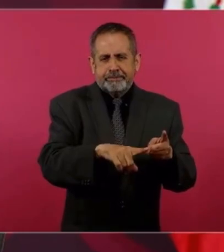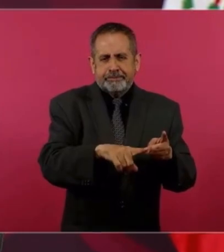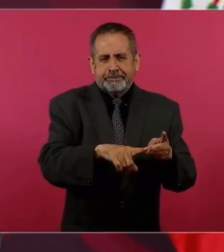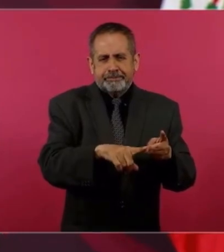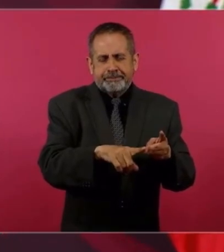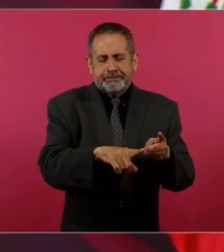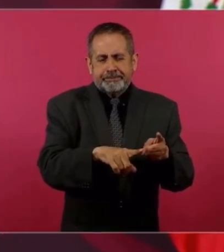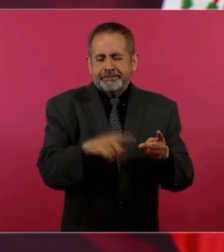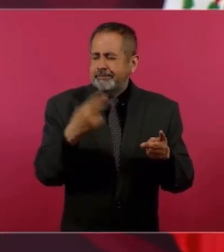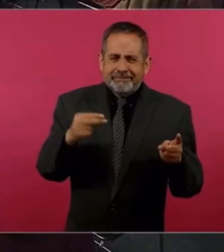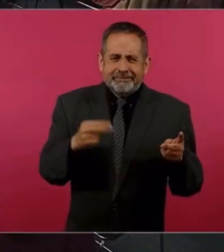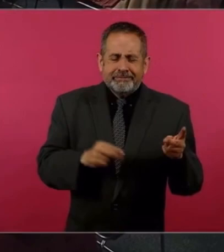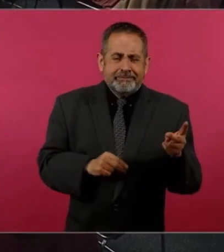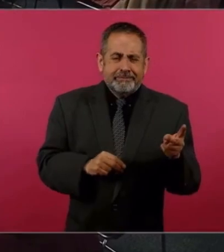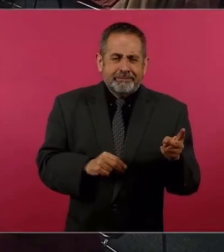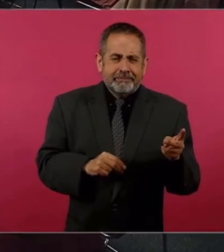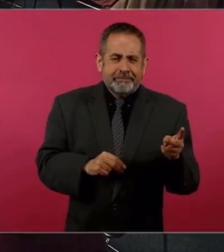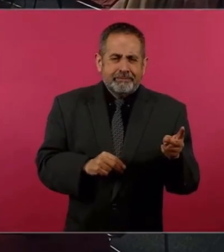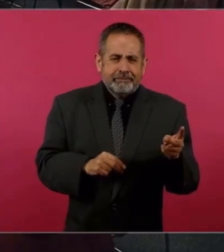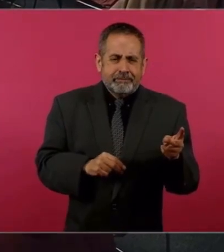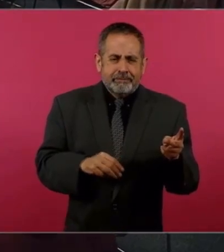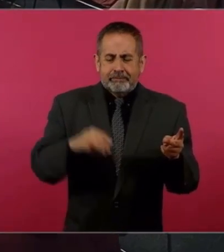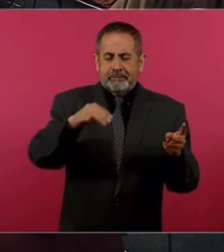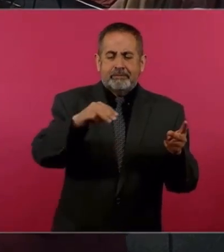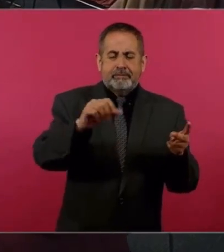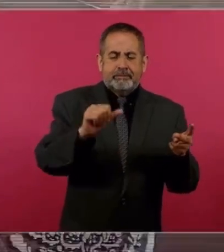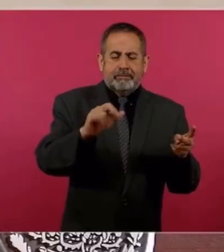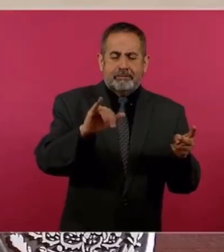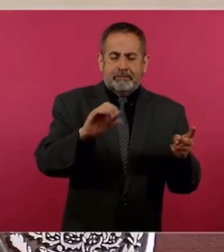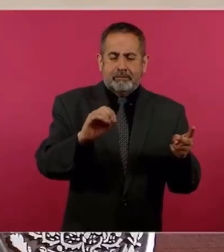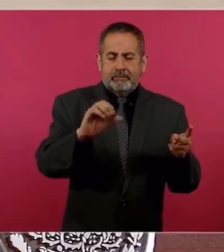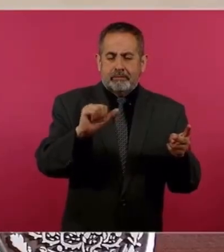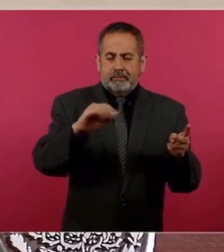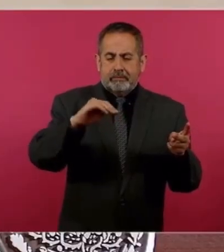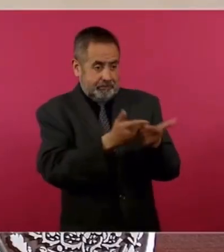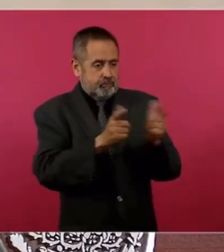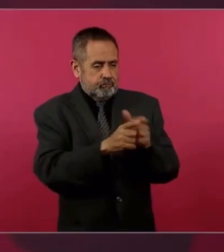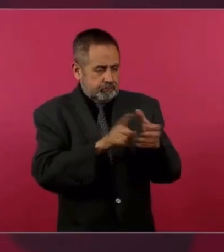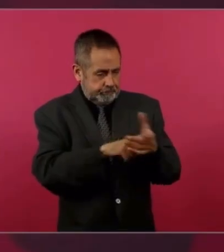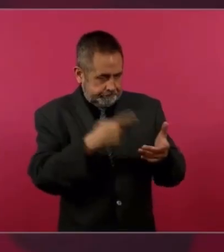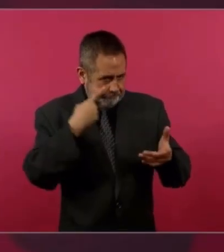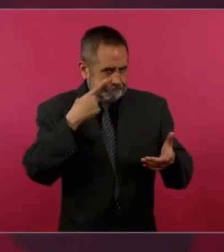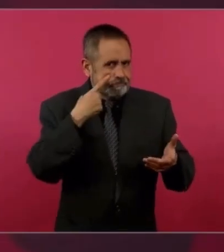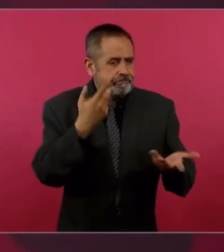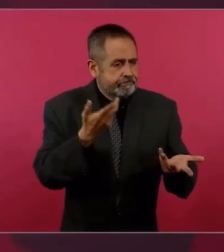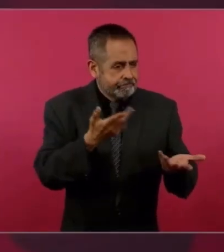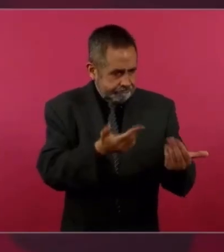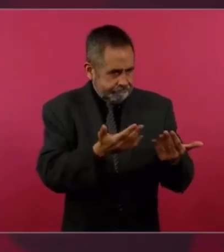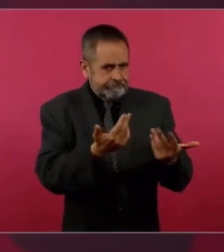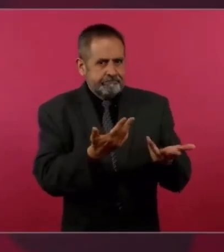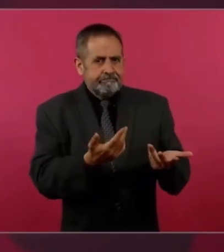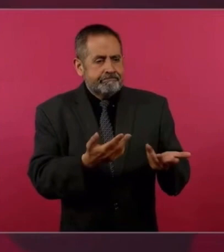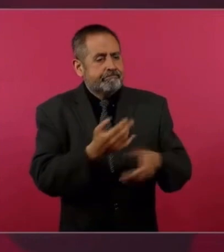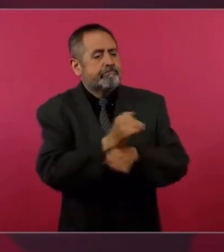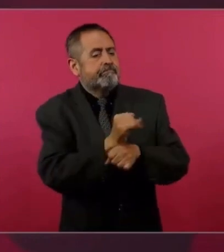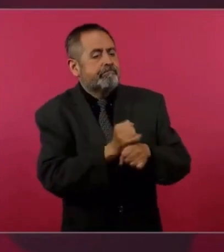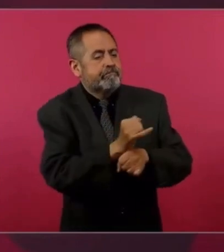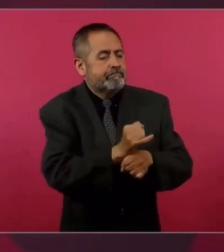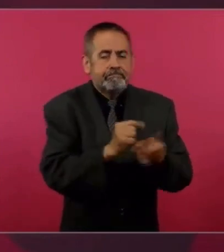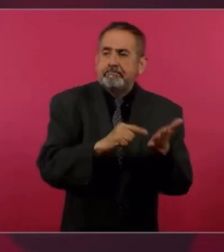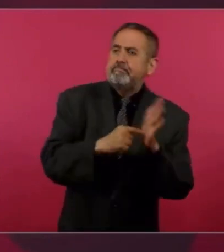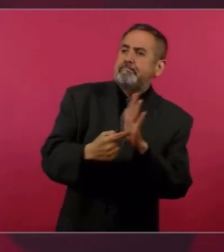¿cómo se llama? María Amparo Casal y a ese grupo que… Ah,